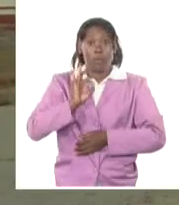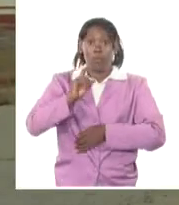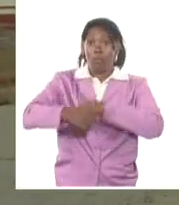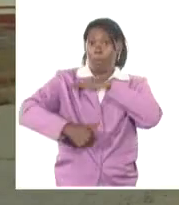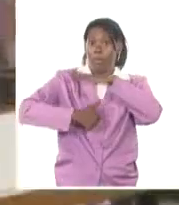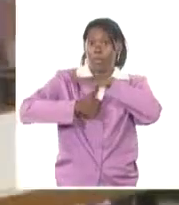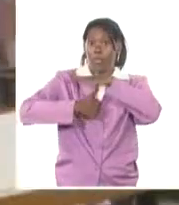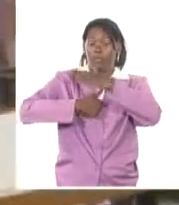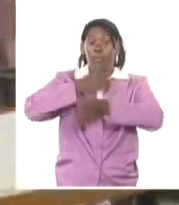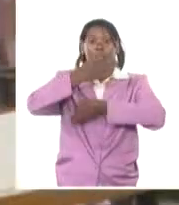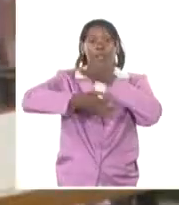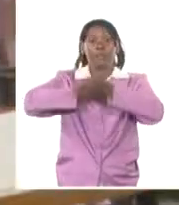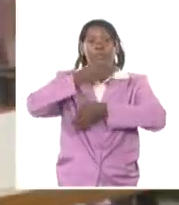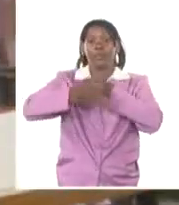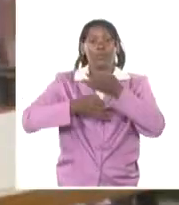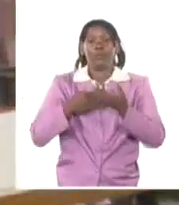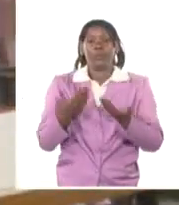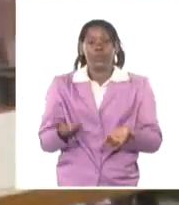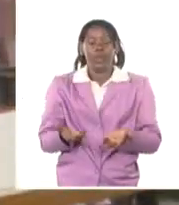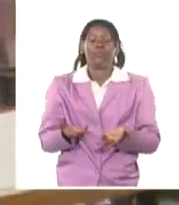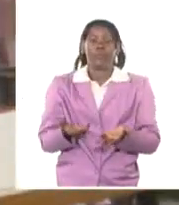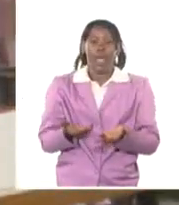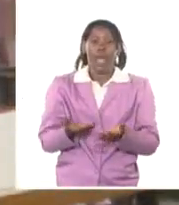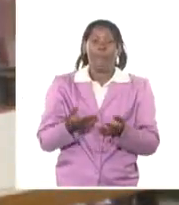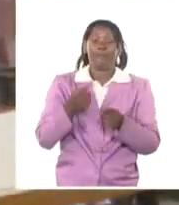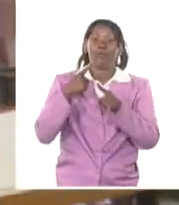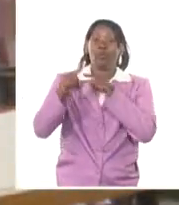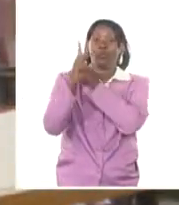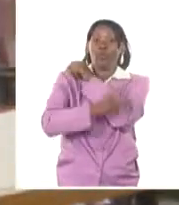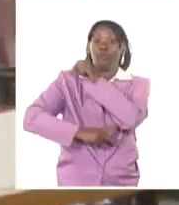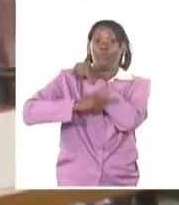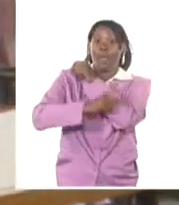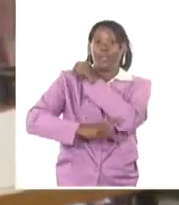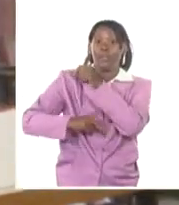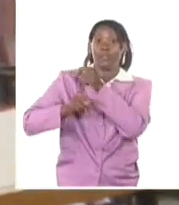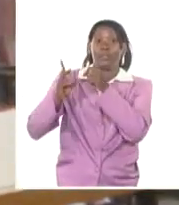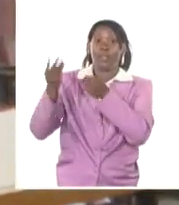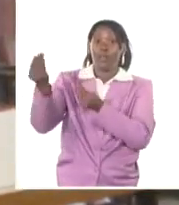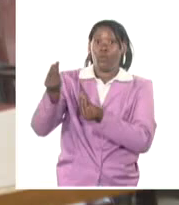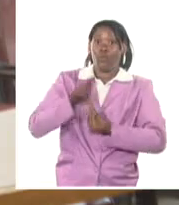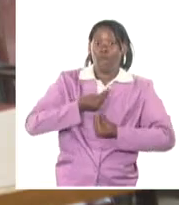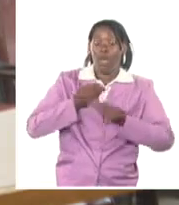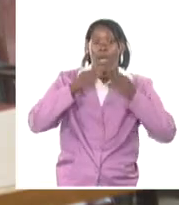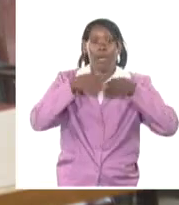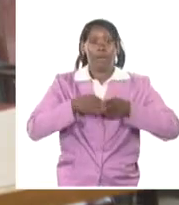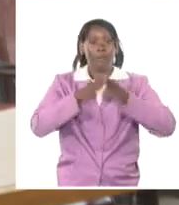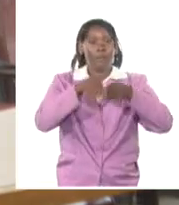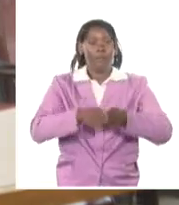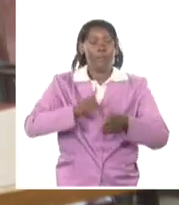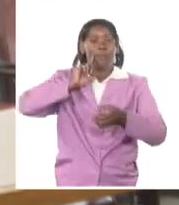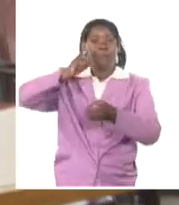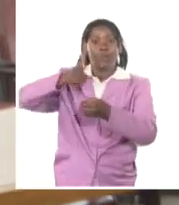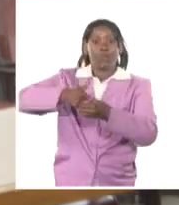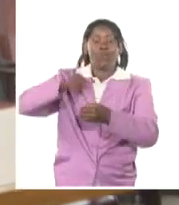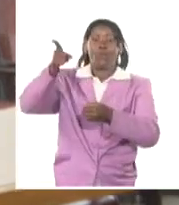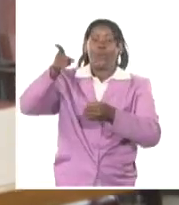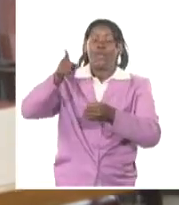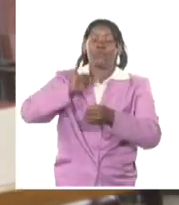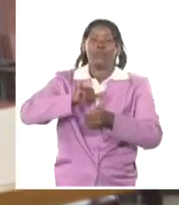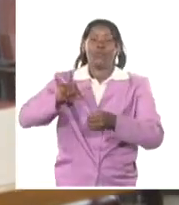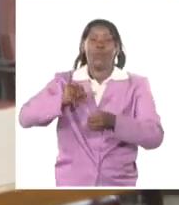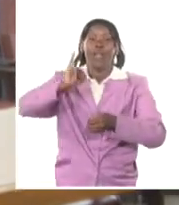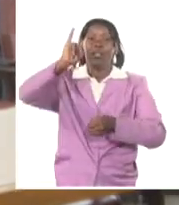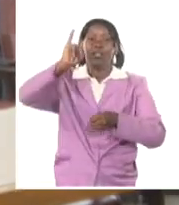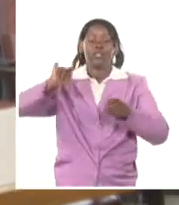recientemente, fundamentalmente los suministradores nuestros no han podido cumplir con los compromisos que tenían con nosotros. A partir de la situación